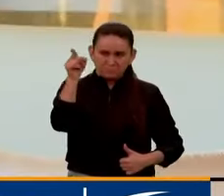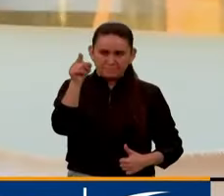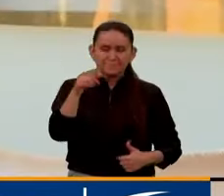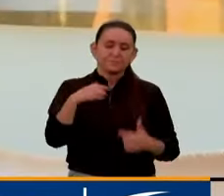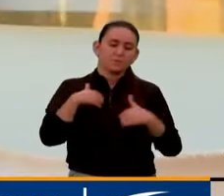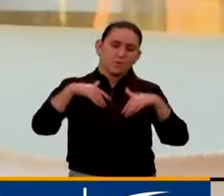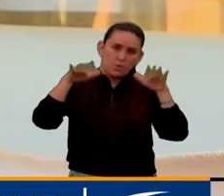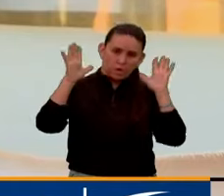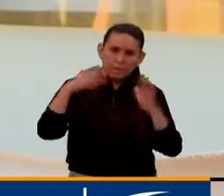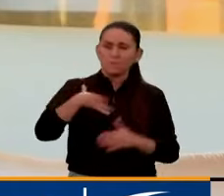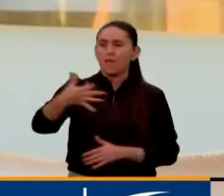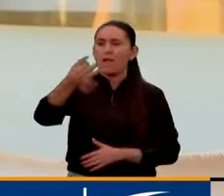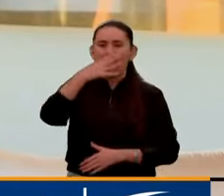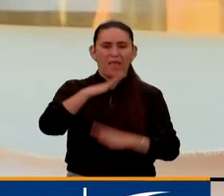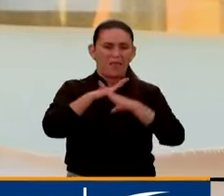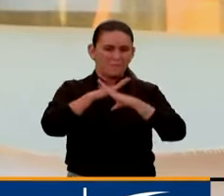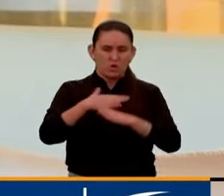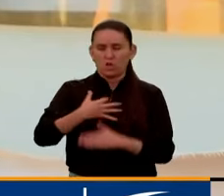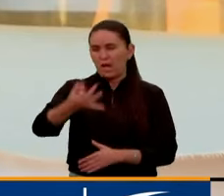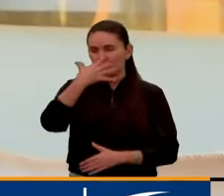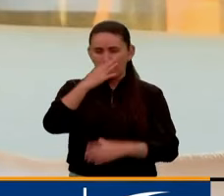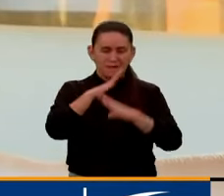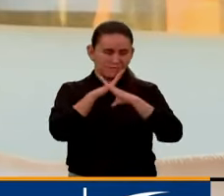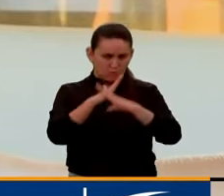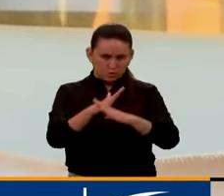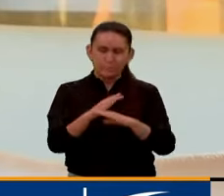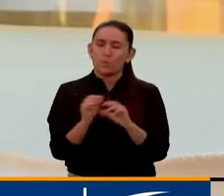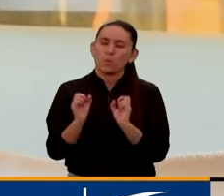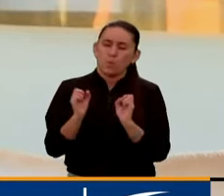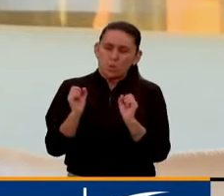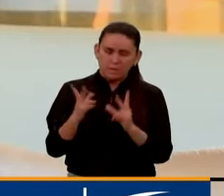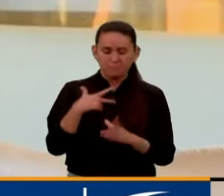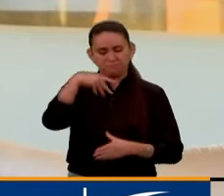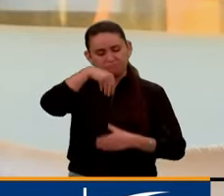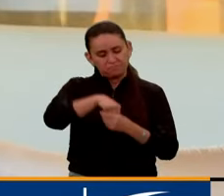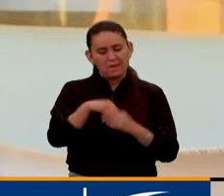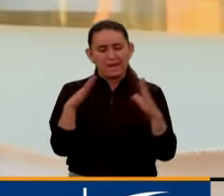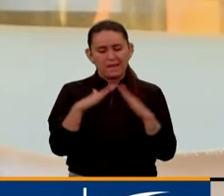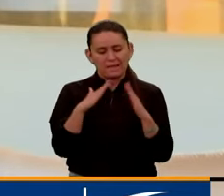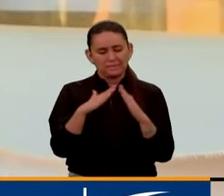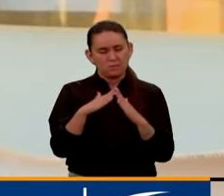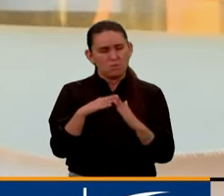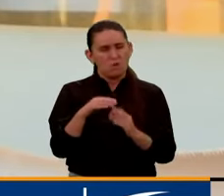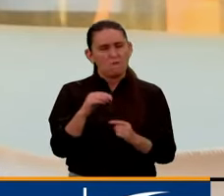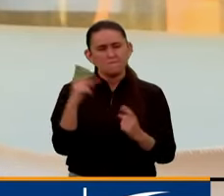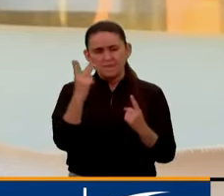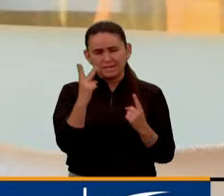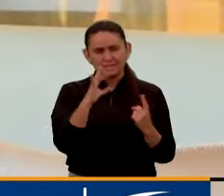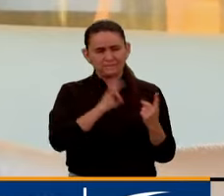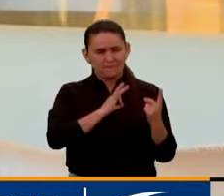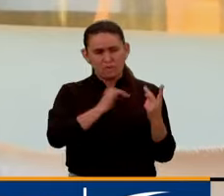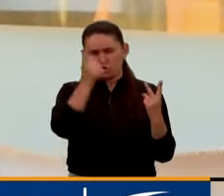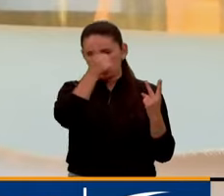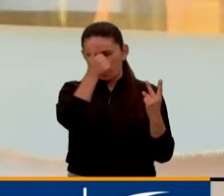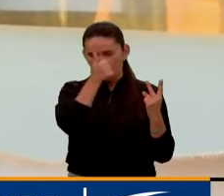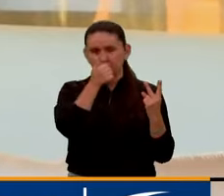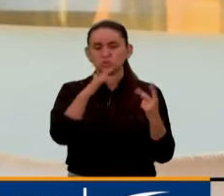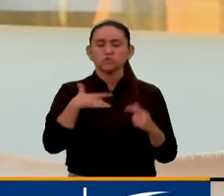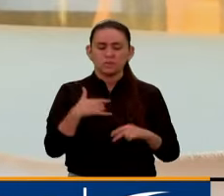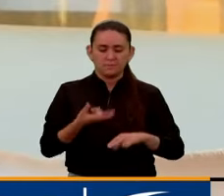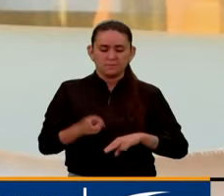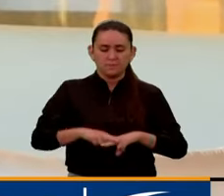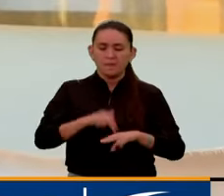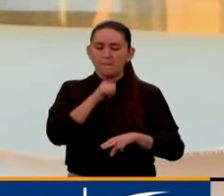antibiótico para ese tratamiento. Yo esperé en la casa como viernes, sábado y domingo y cada vez iba peor.